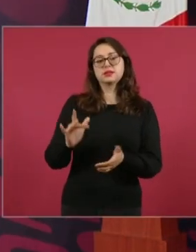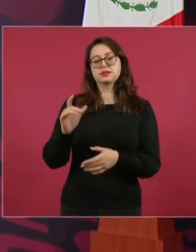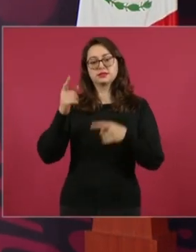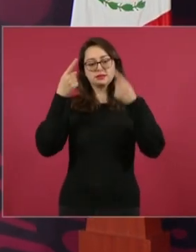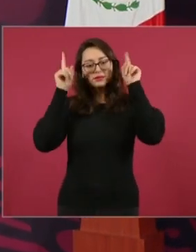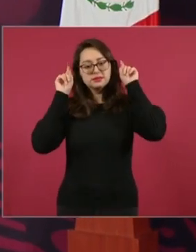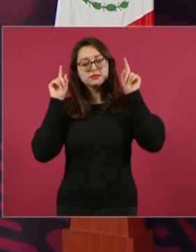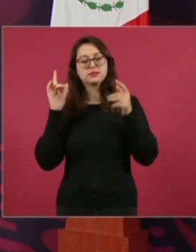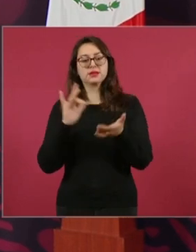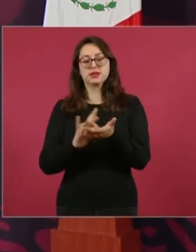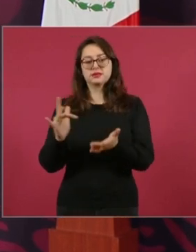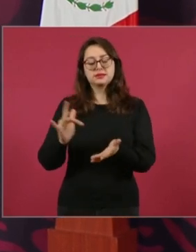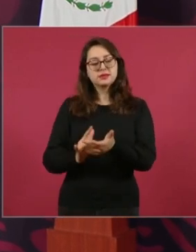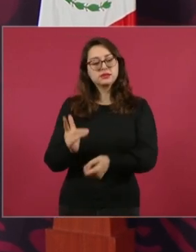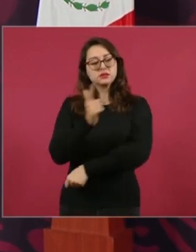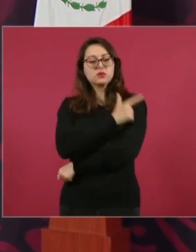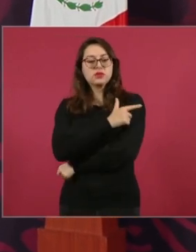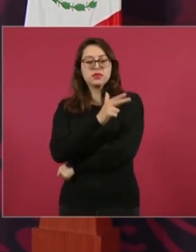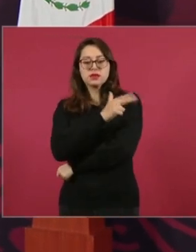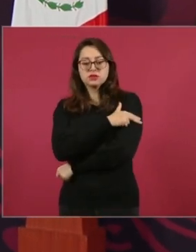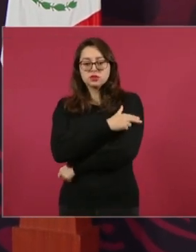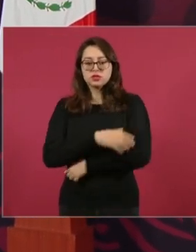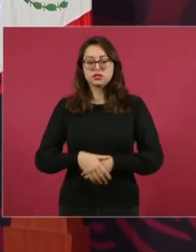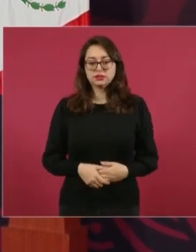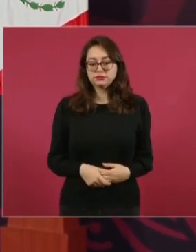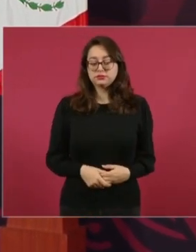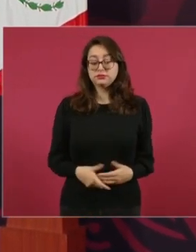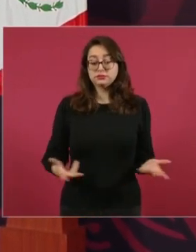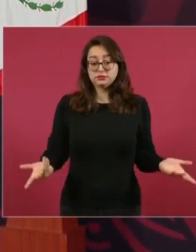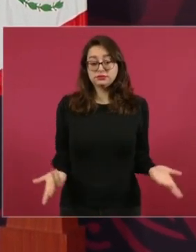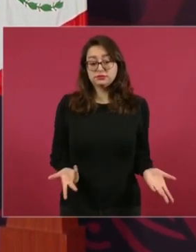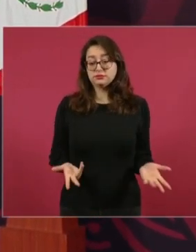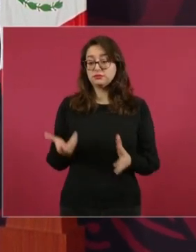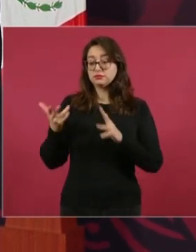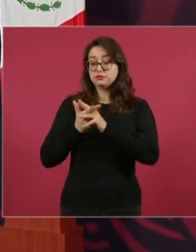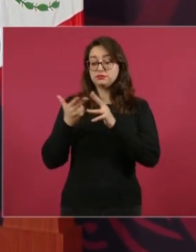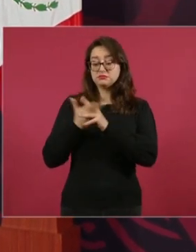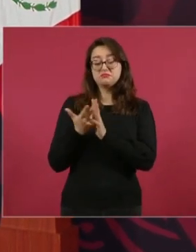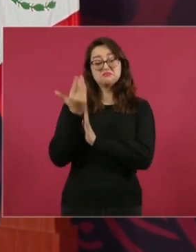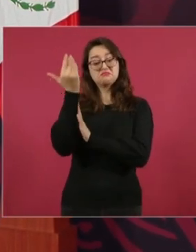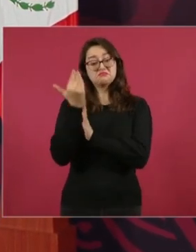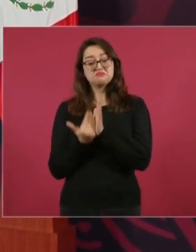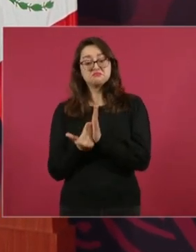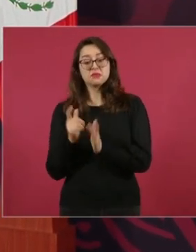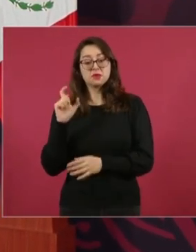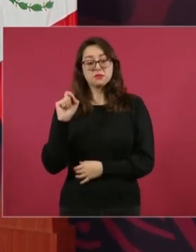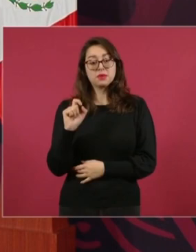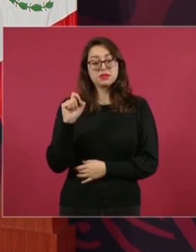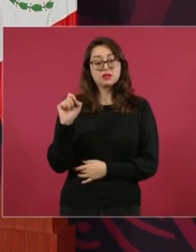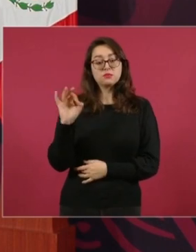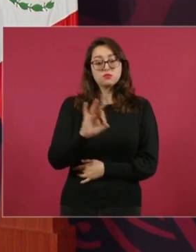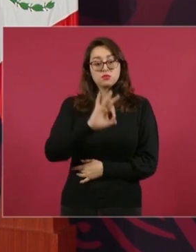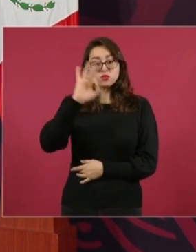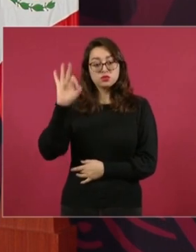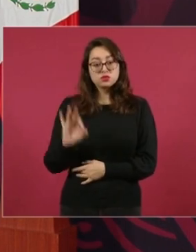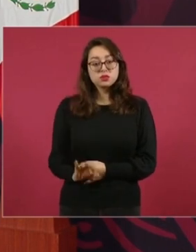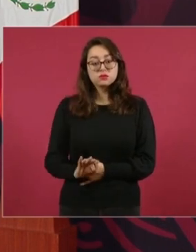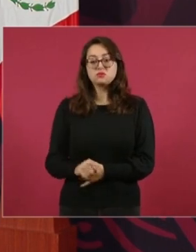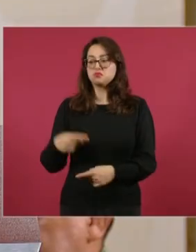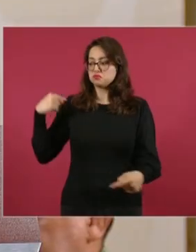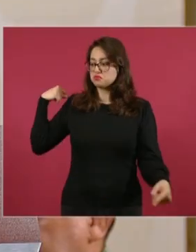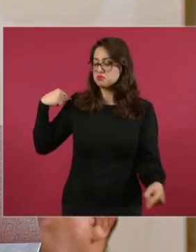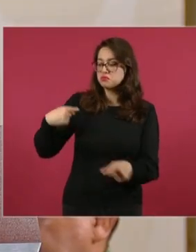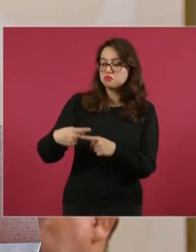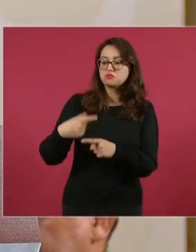Esto. Y la política que hemos llevado a la práctica, que ya está dando resultados,